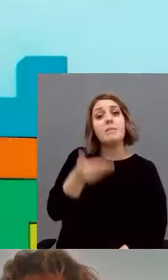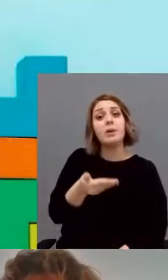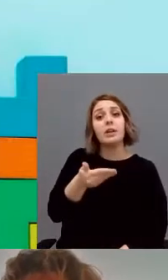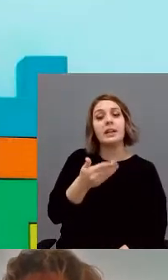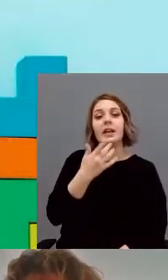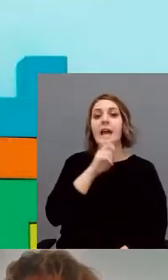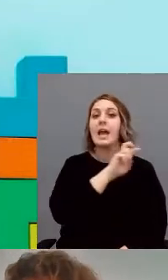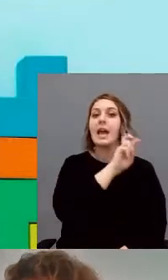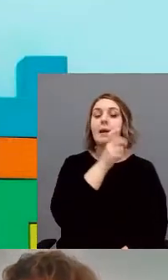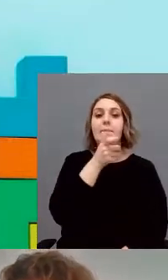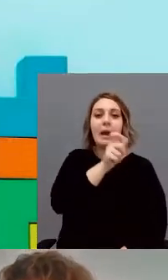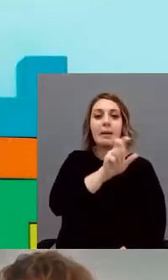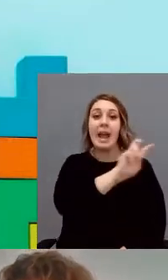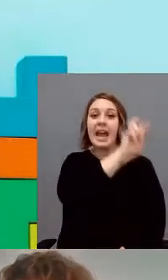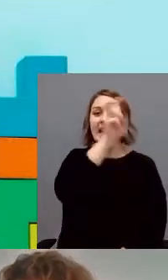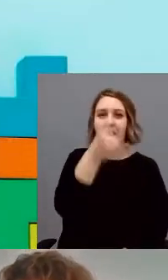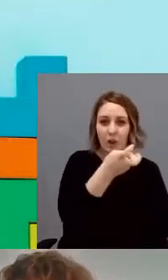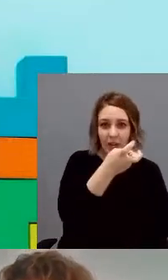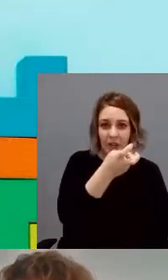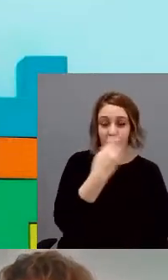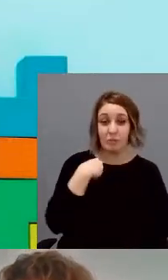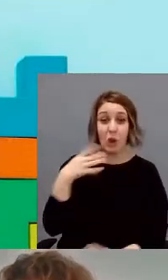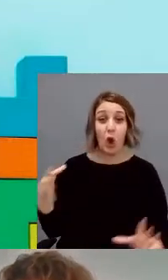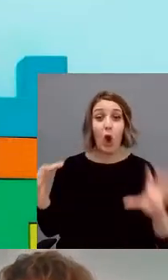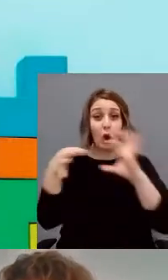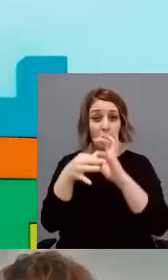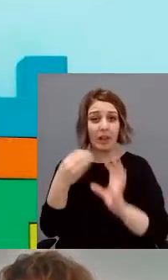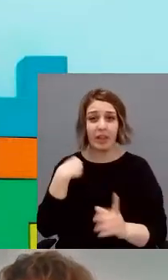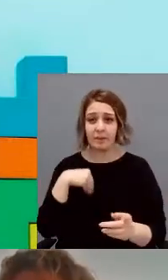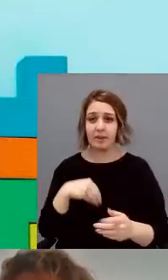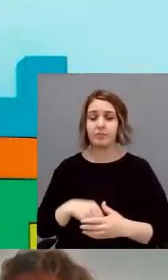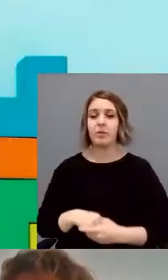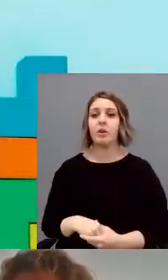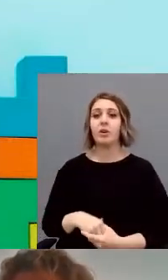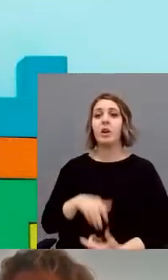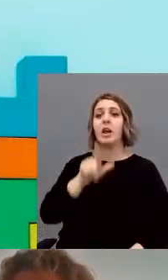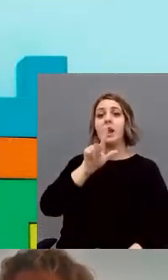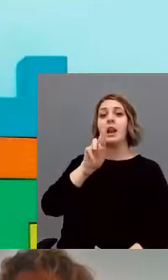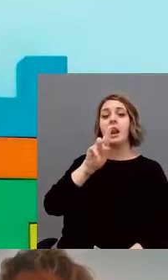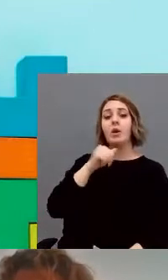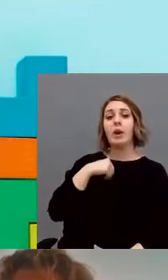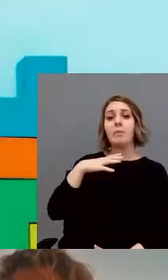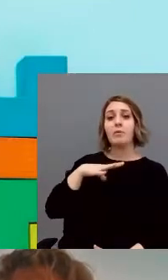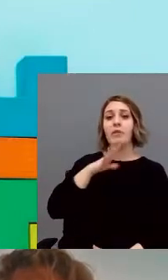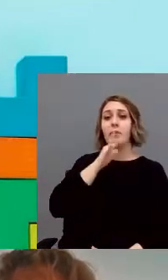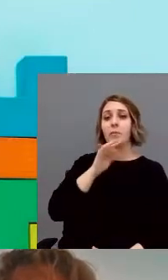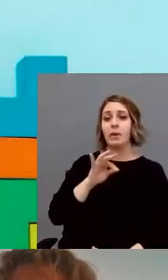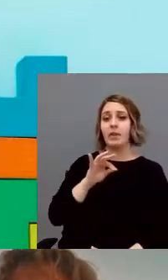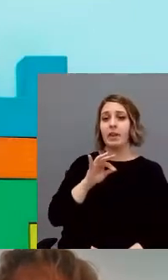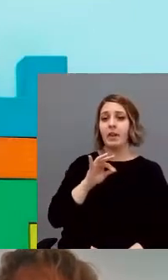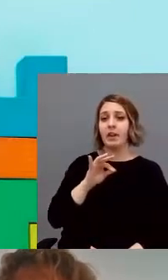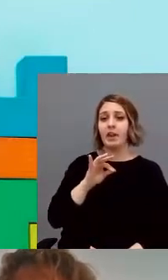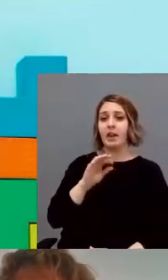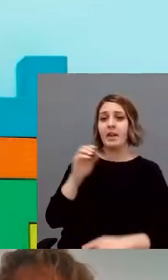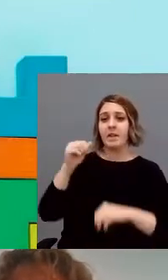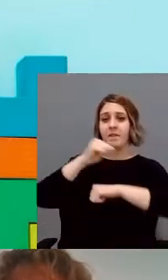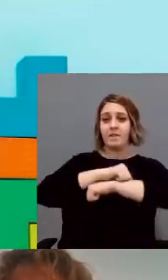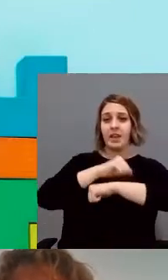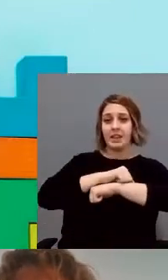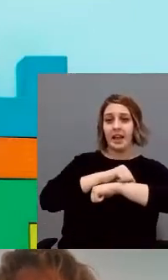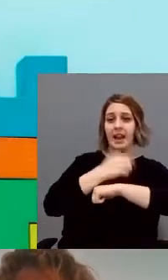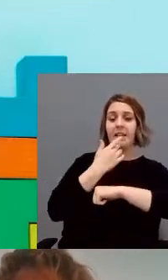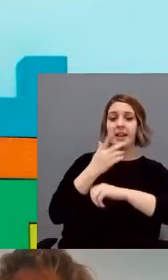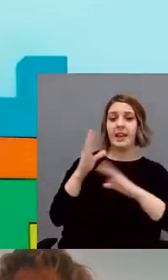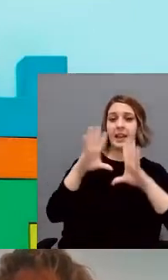heterogéneo y concurrencias. Laura, por favor. La ventana de Skype, si quieres. La ventana de Skype, la puedes cerrar.